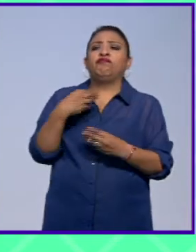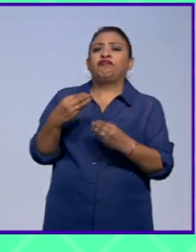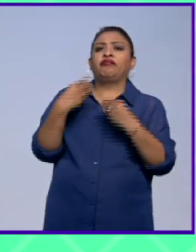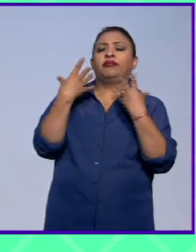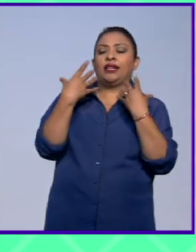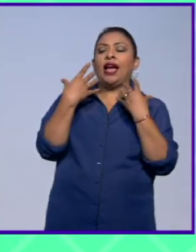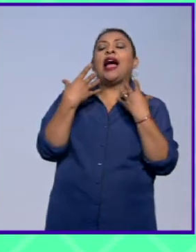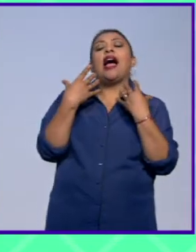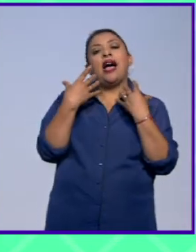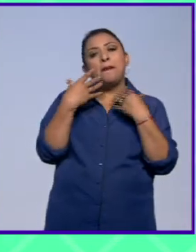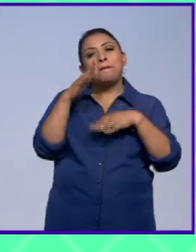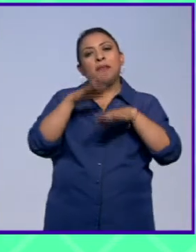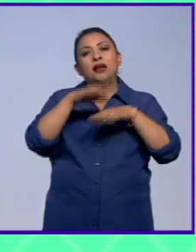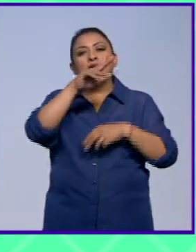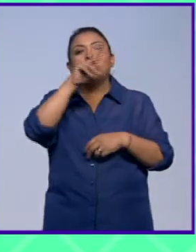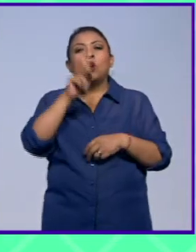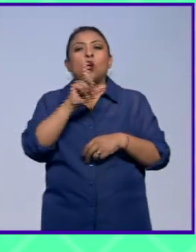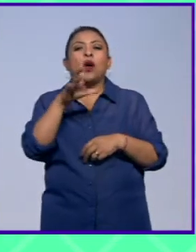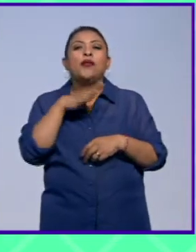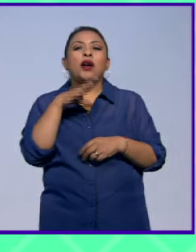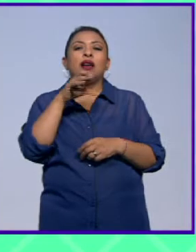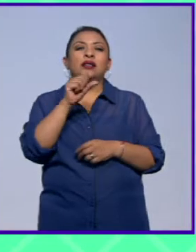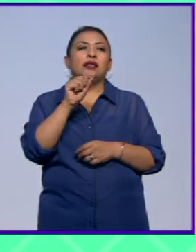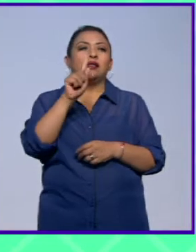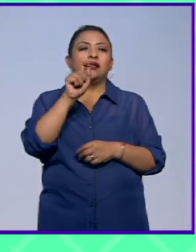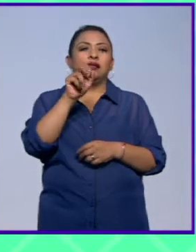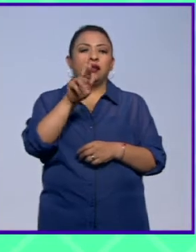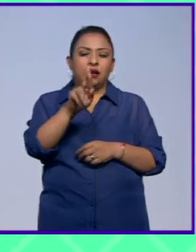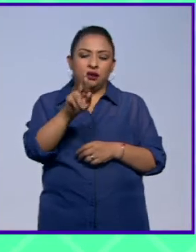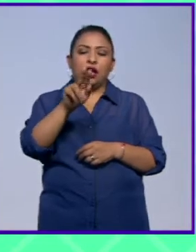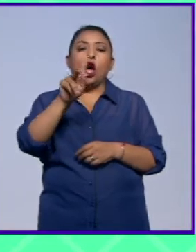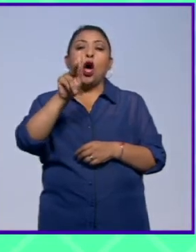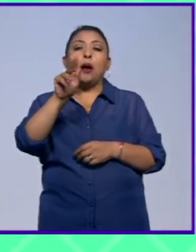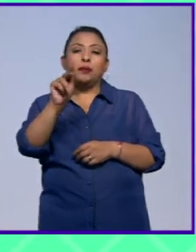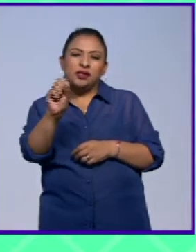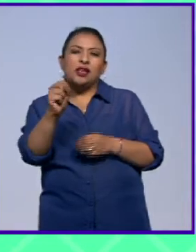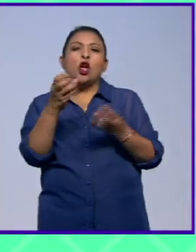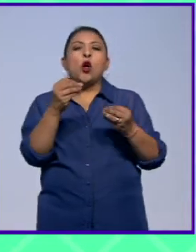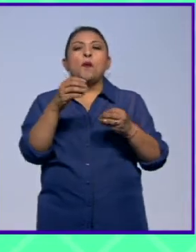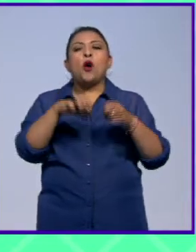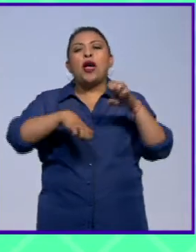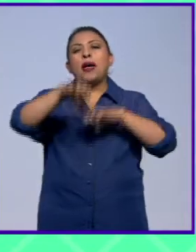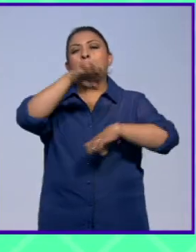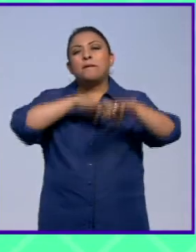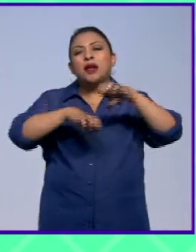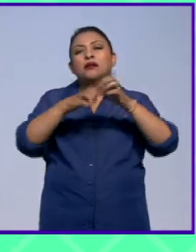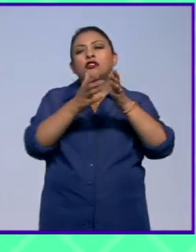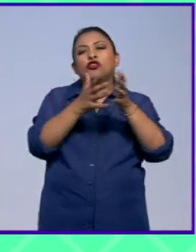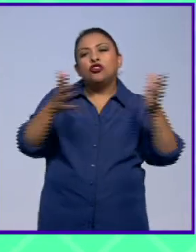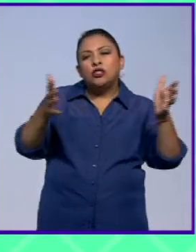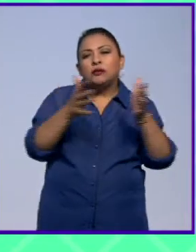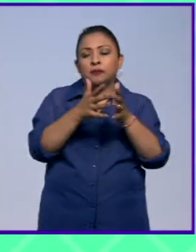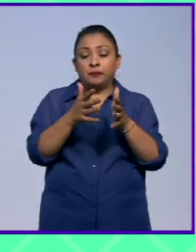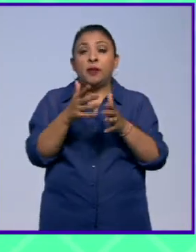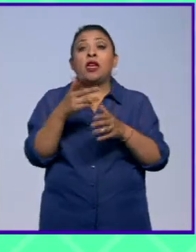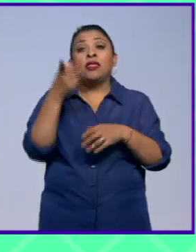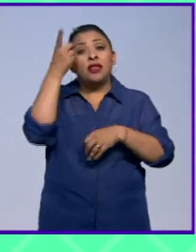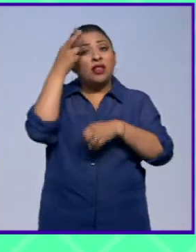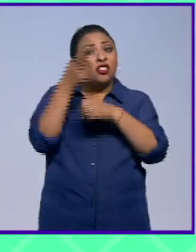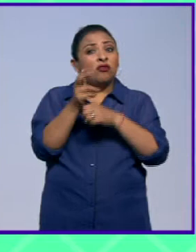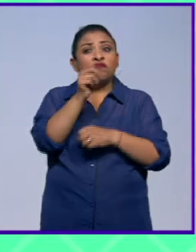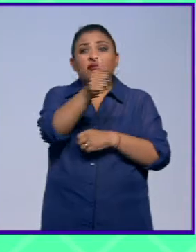en las start-up en las pequeñas y medianas empresas y el dirigente se encuentra solo en todo el banco